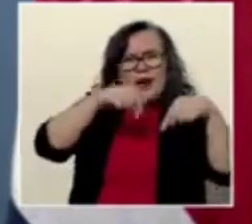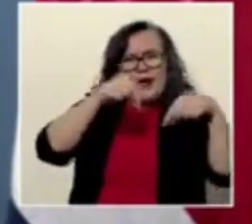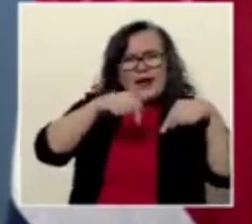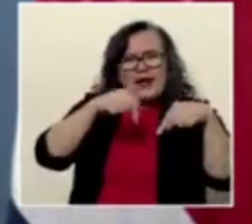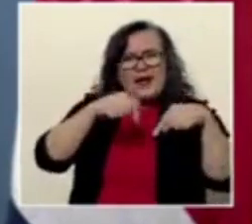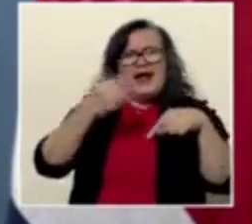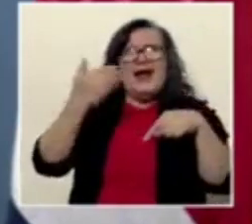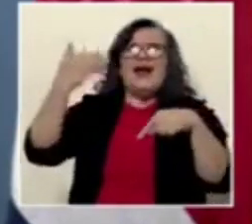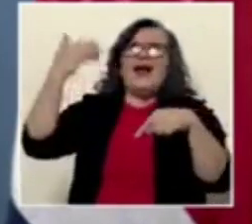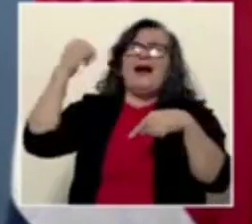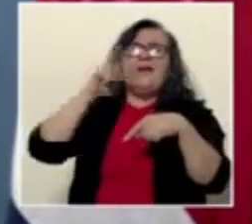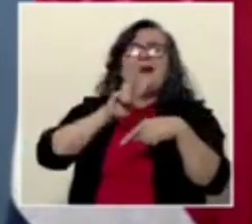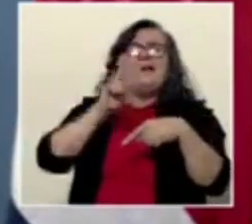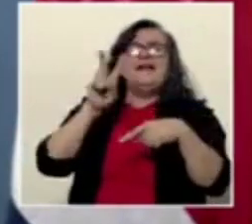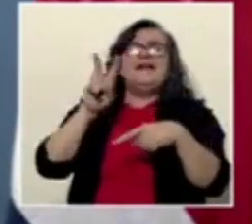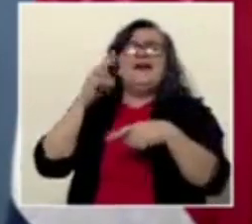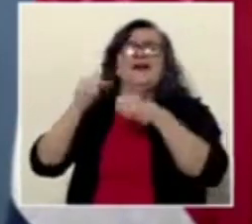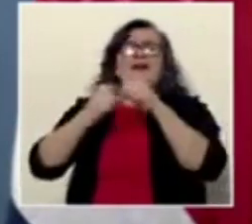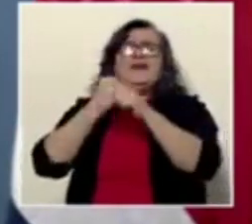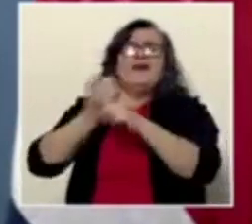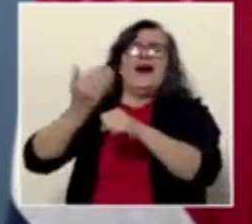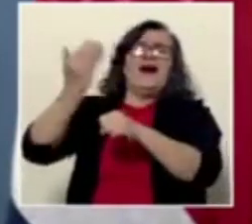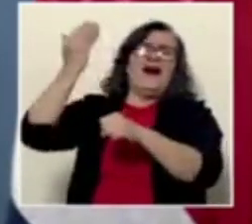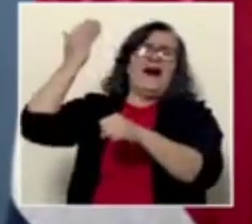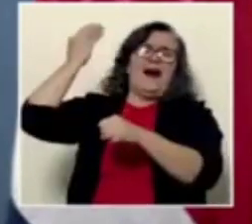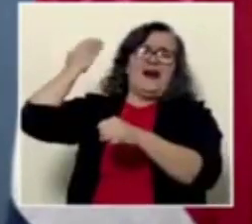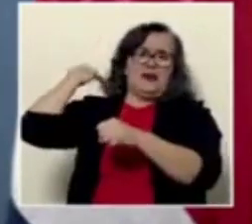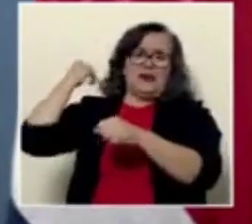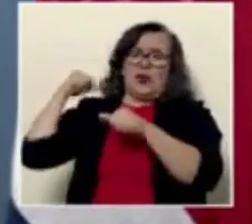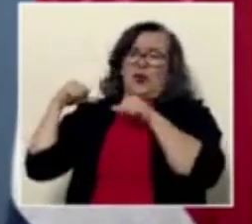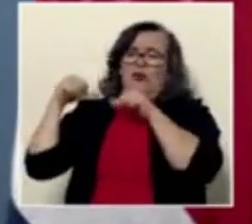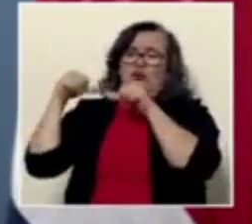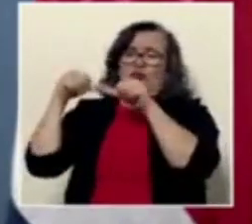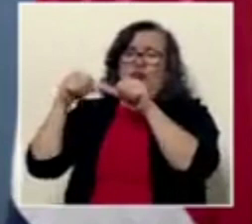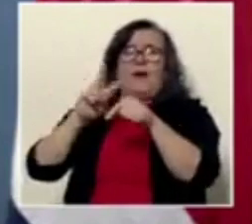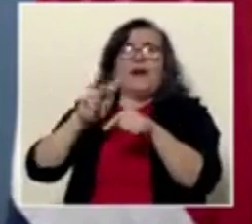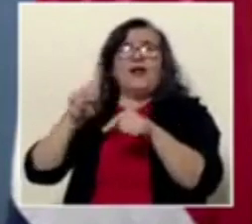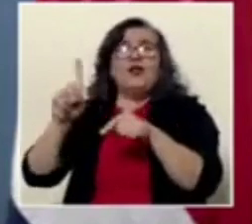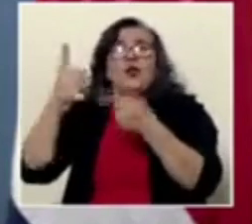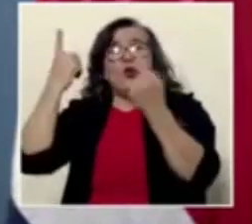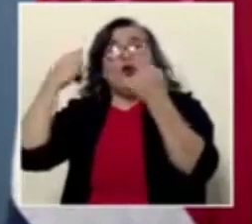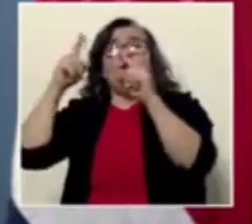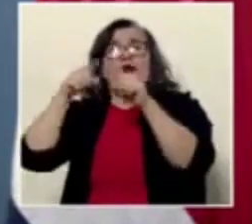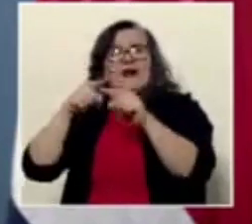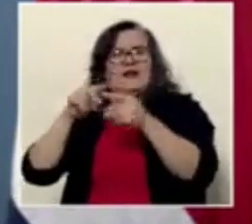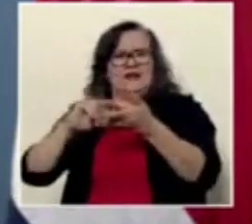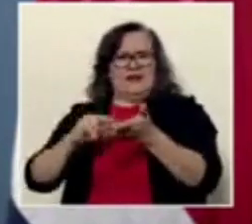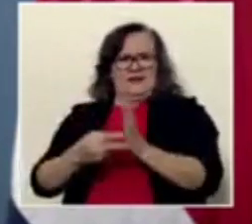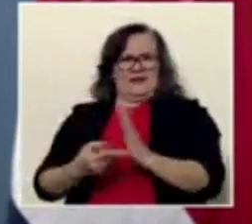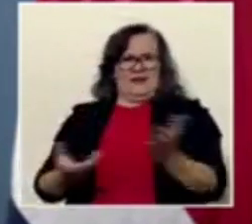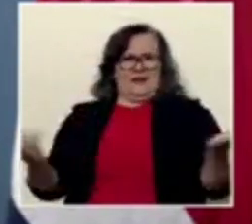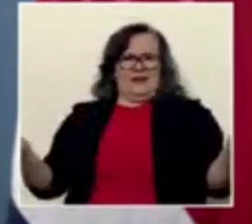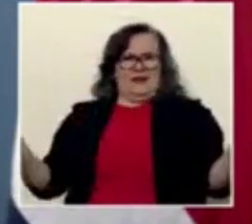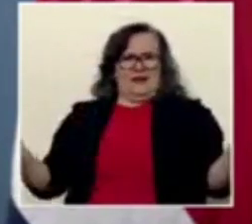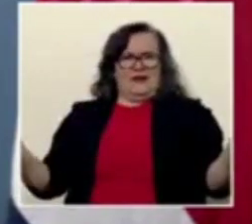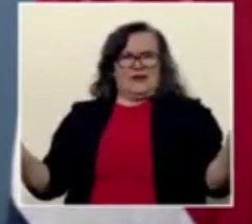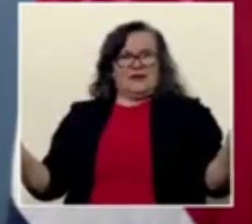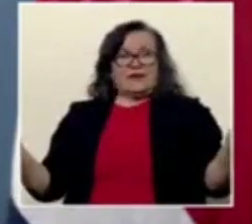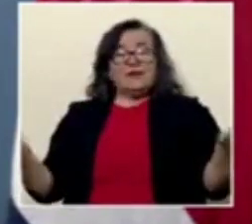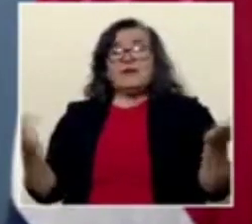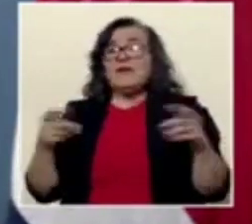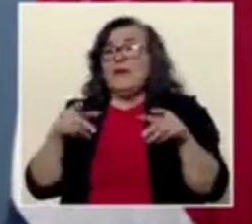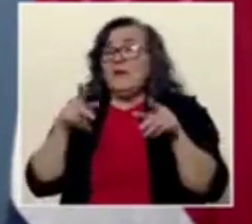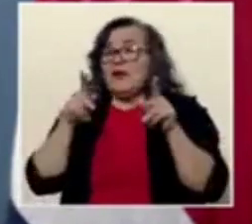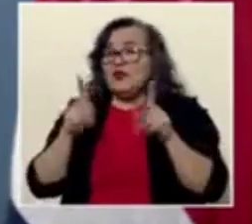hace 22 años y duró 21 años en lograrse. ¿Por qué? Porque quienes